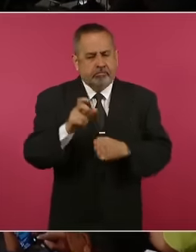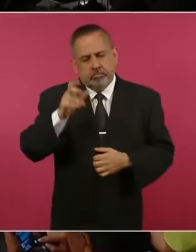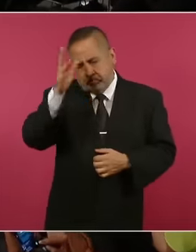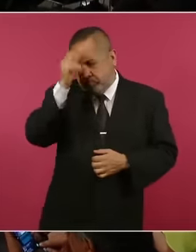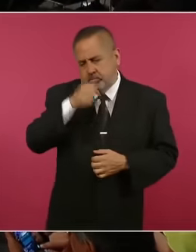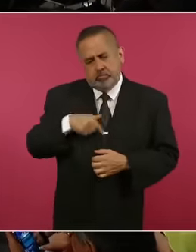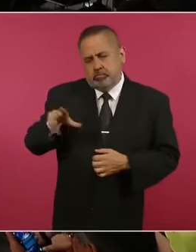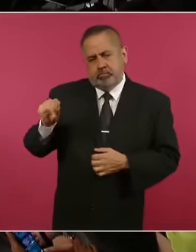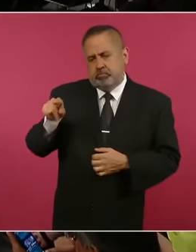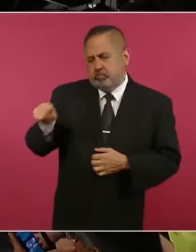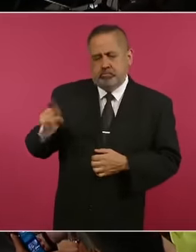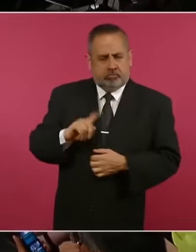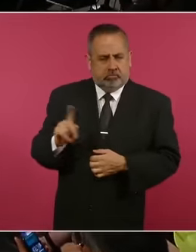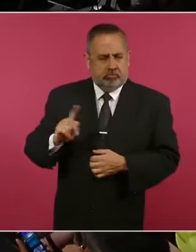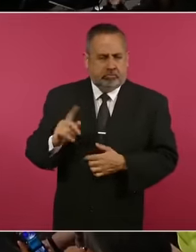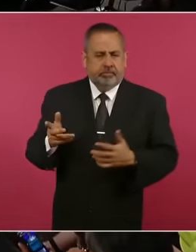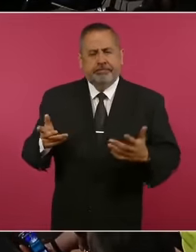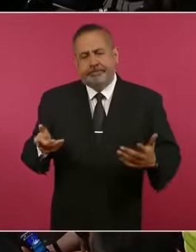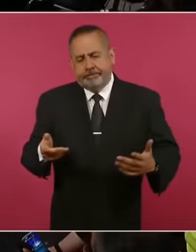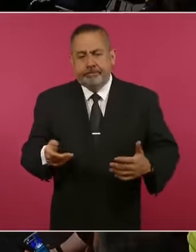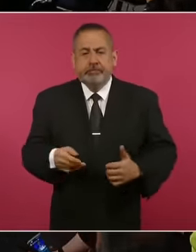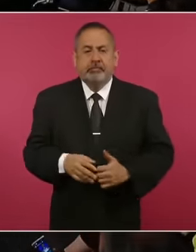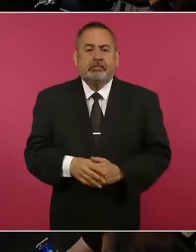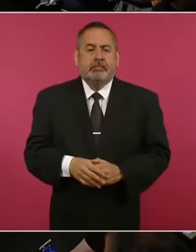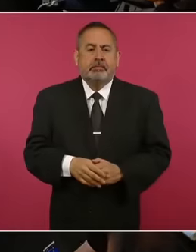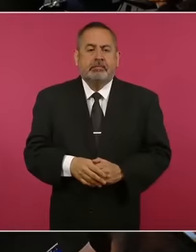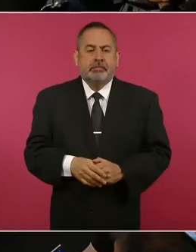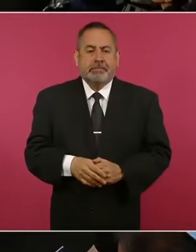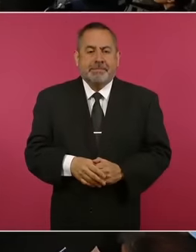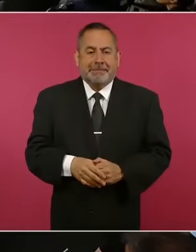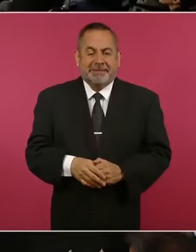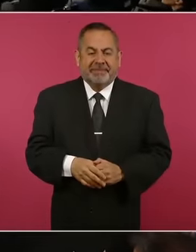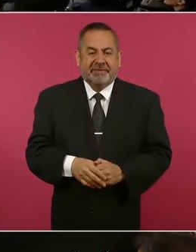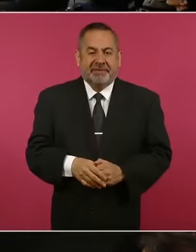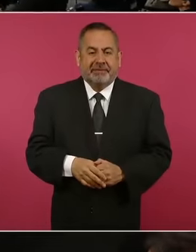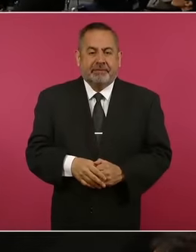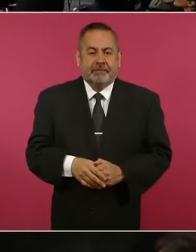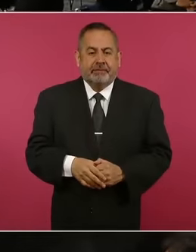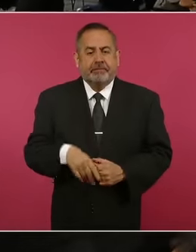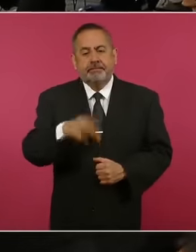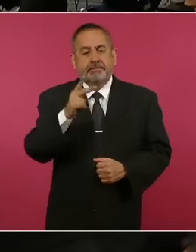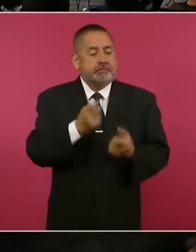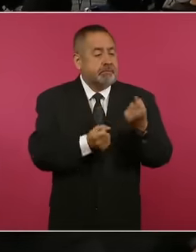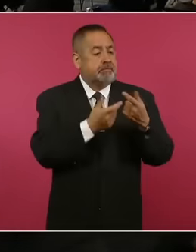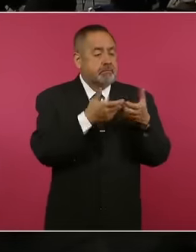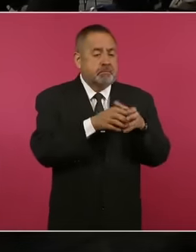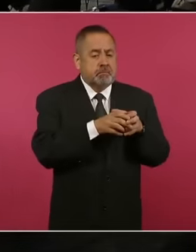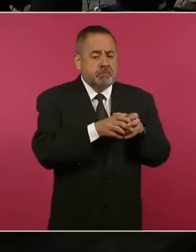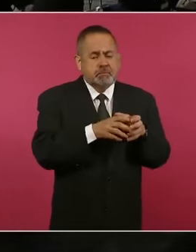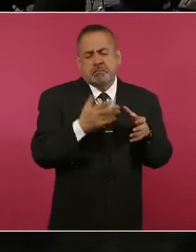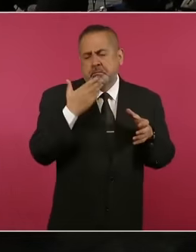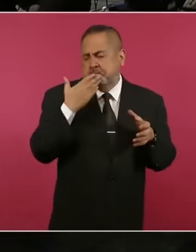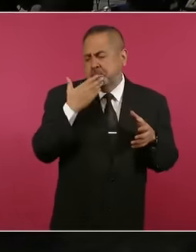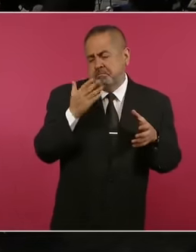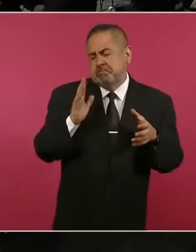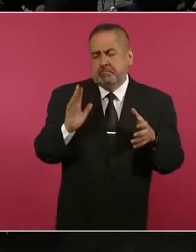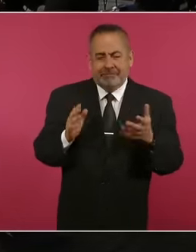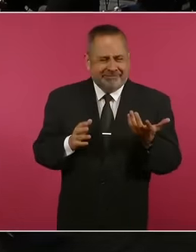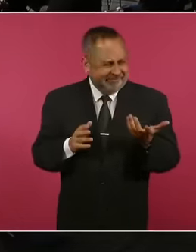conservadores o